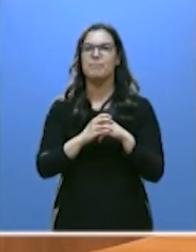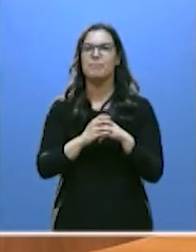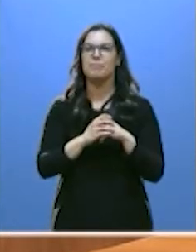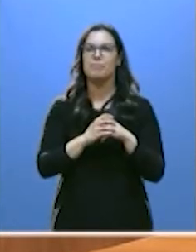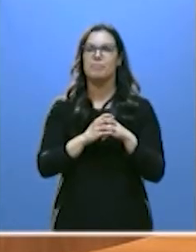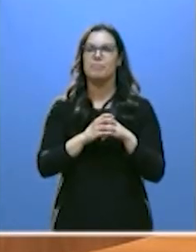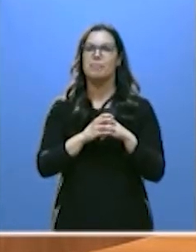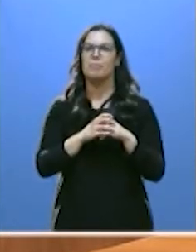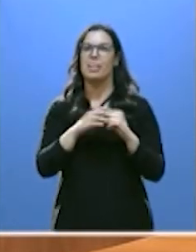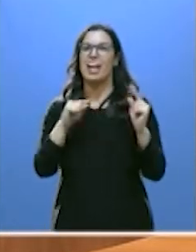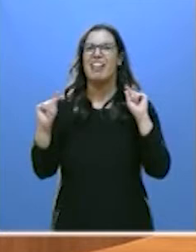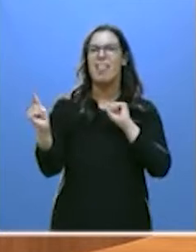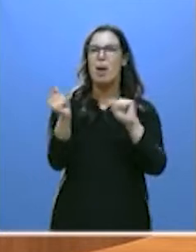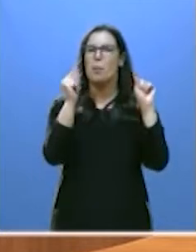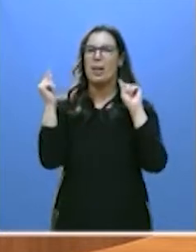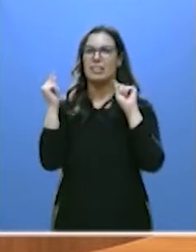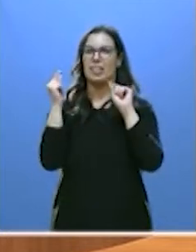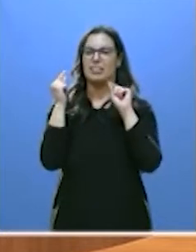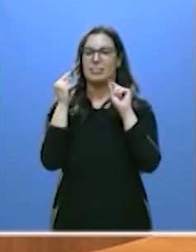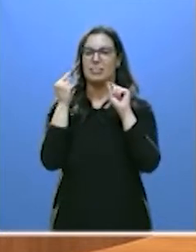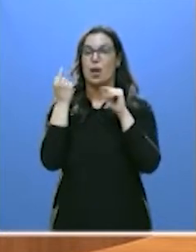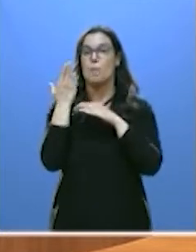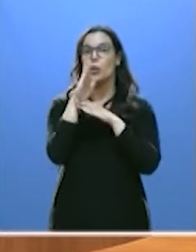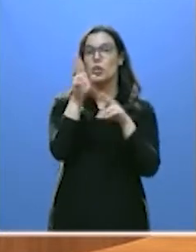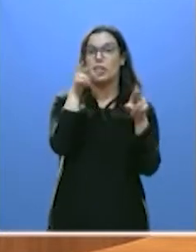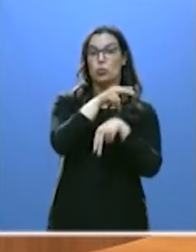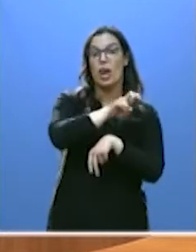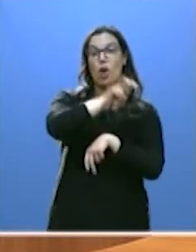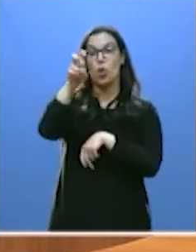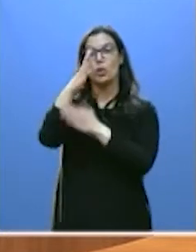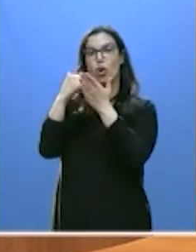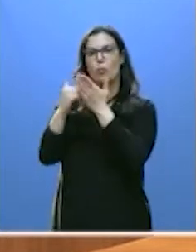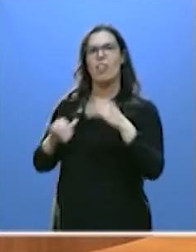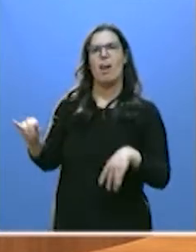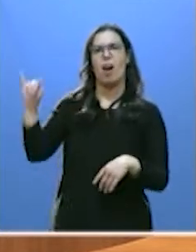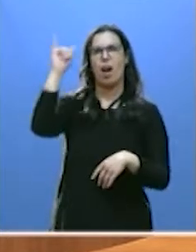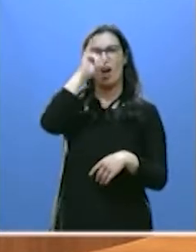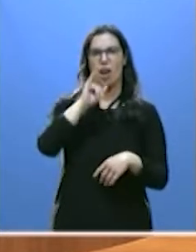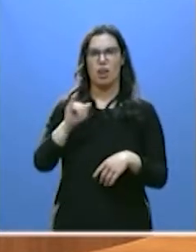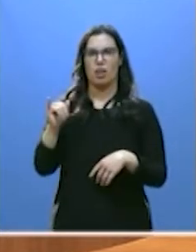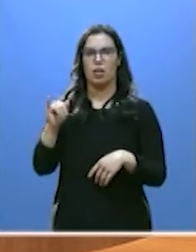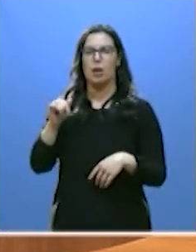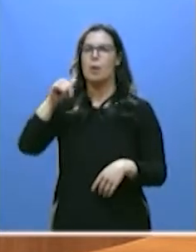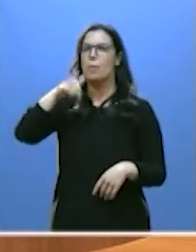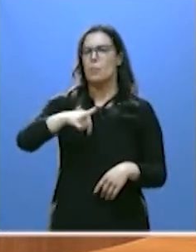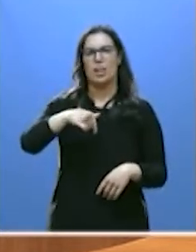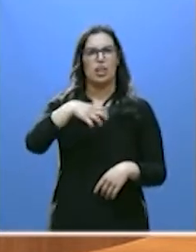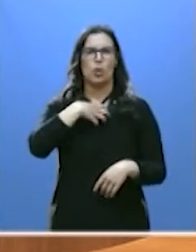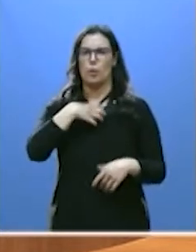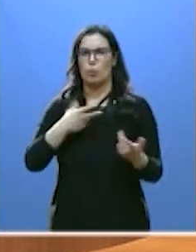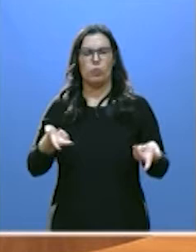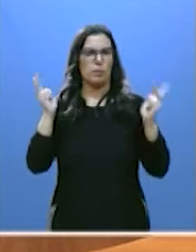debates sobre mociones de censura ha habido en otras comunidades autónomas, pero no podemos permitirnos eso.